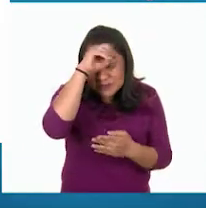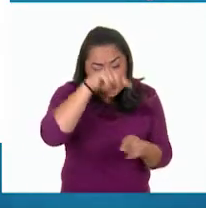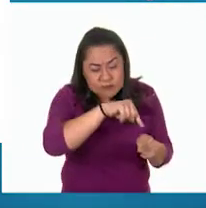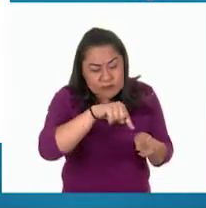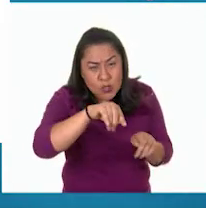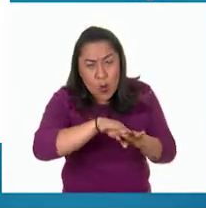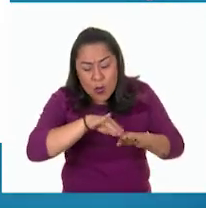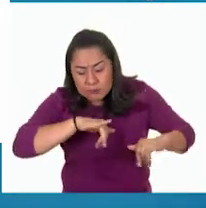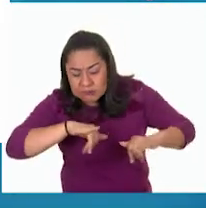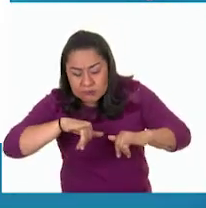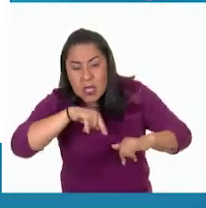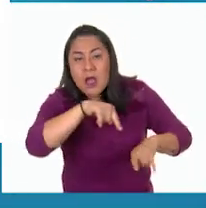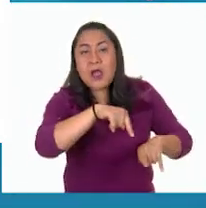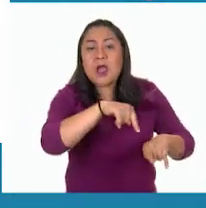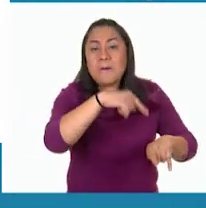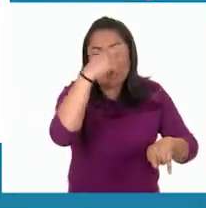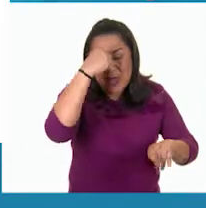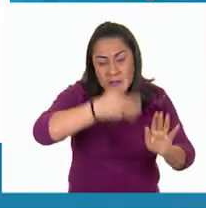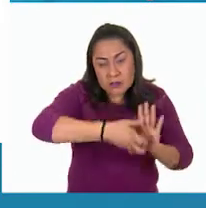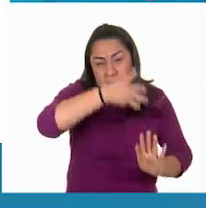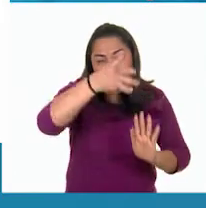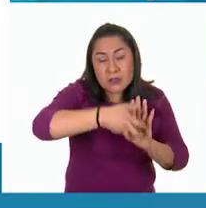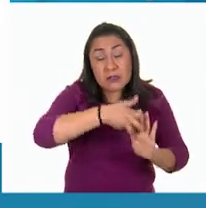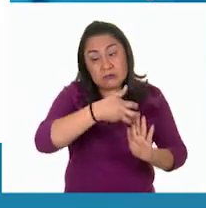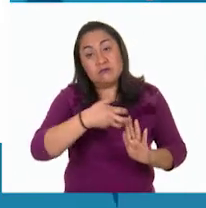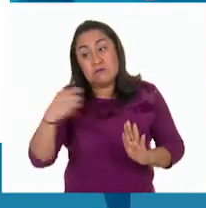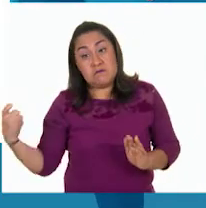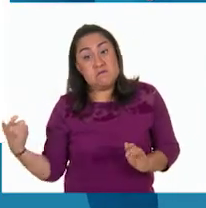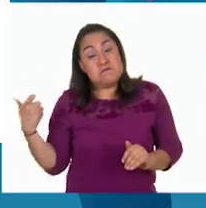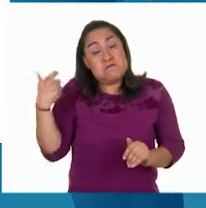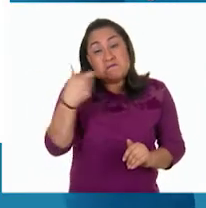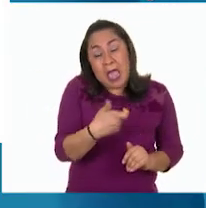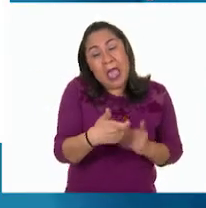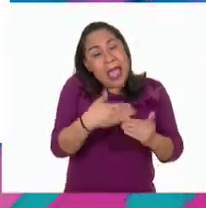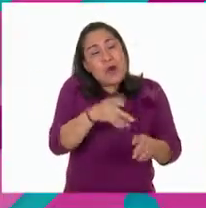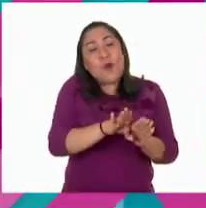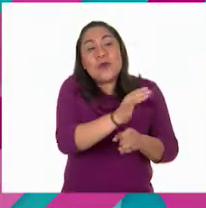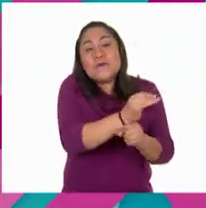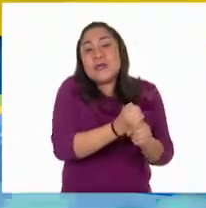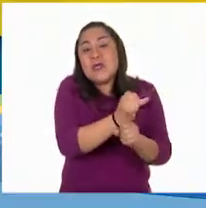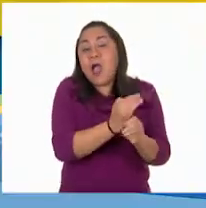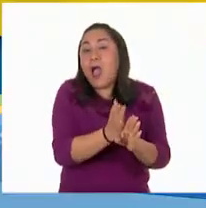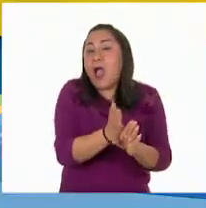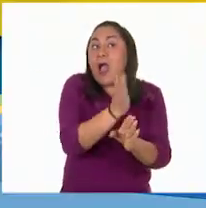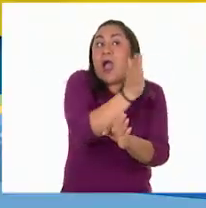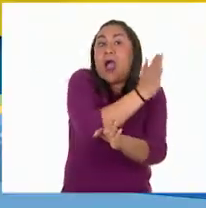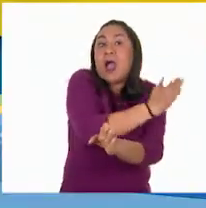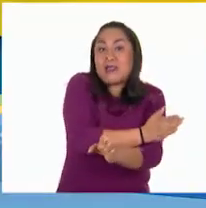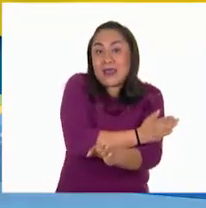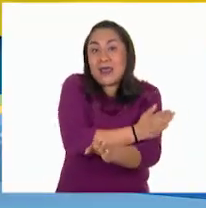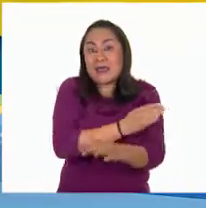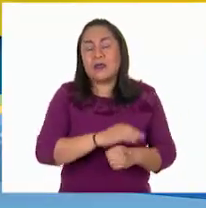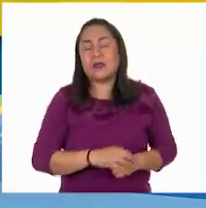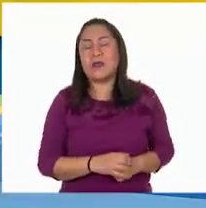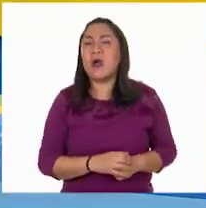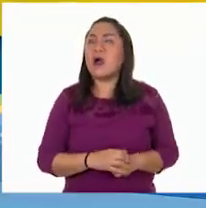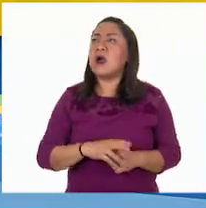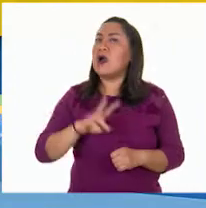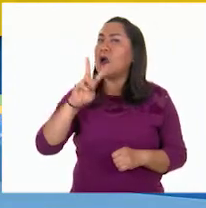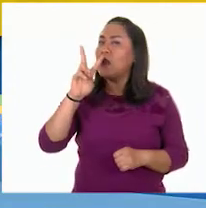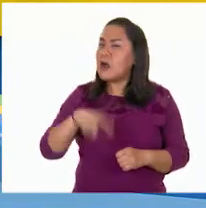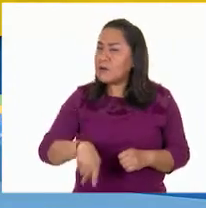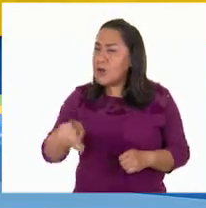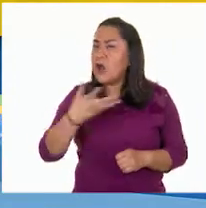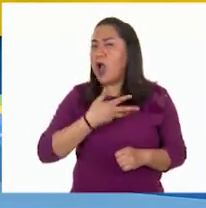elaboración de la sartén. Ellos reciben un pago por su trabajo. ¡Guau! No había pensado en eso,